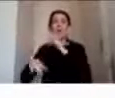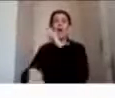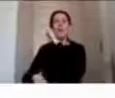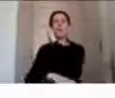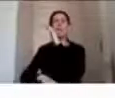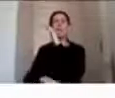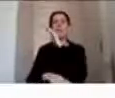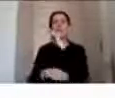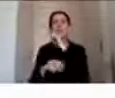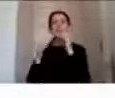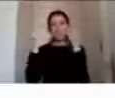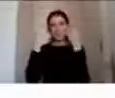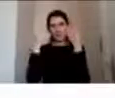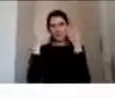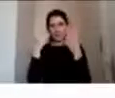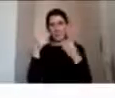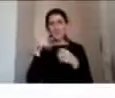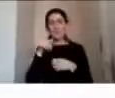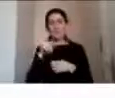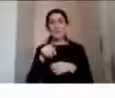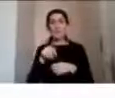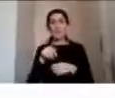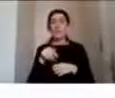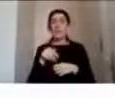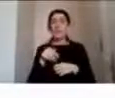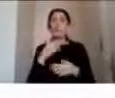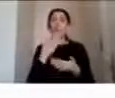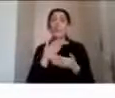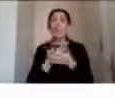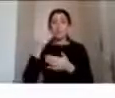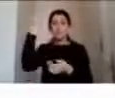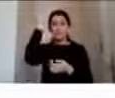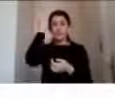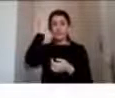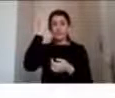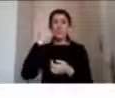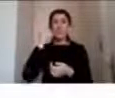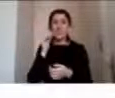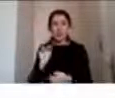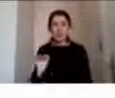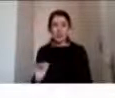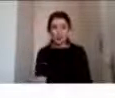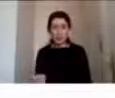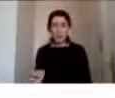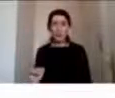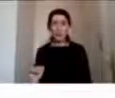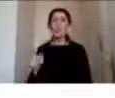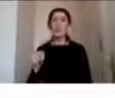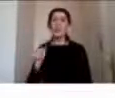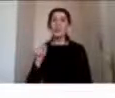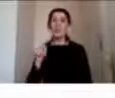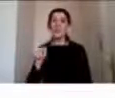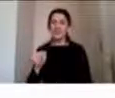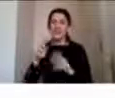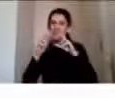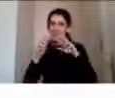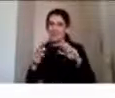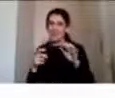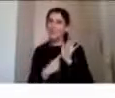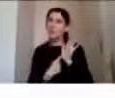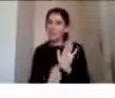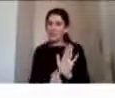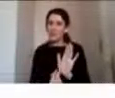interferencia cuando la lesión ocurre a edades más tempranas ya que hay evidencia que sustenta la idea que habilidades que fueron